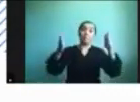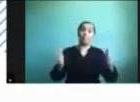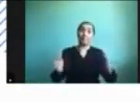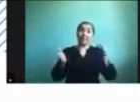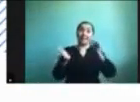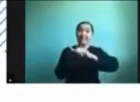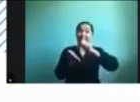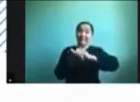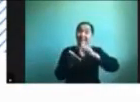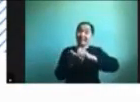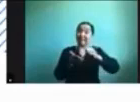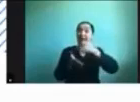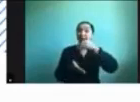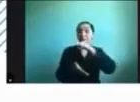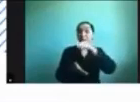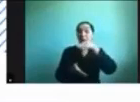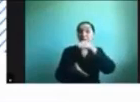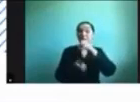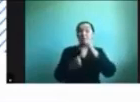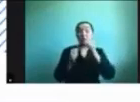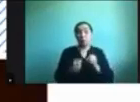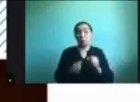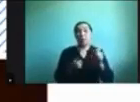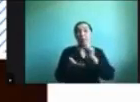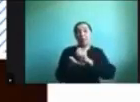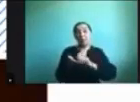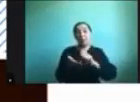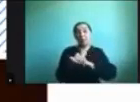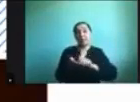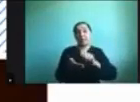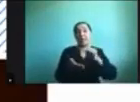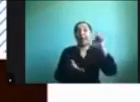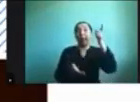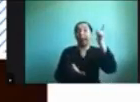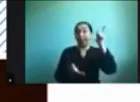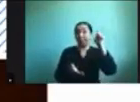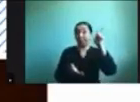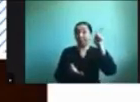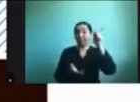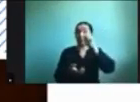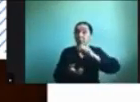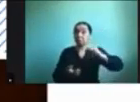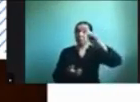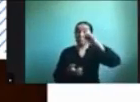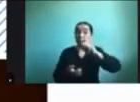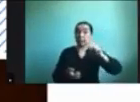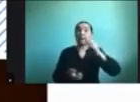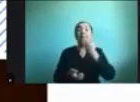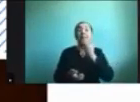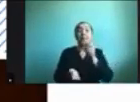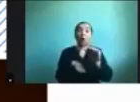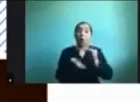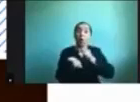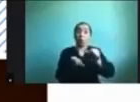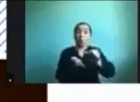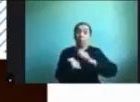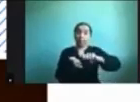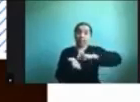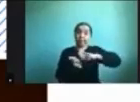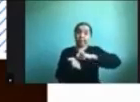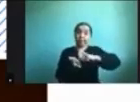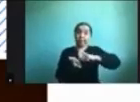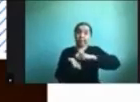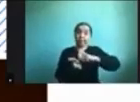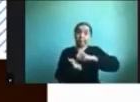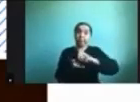también se puede escribir con de mano y también tiene una goma de borrar ya y